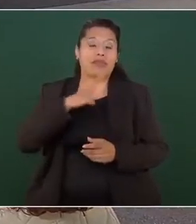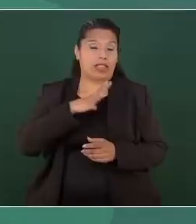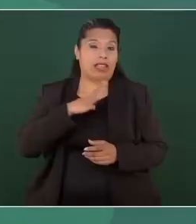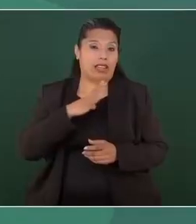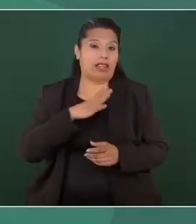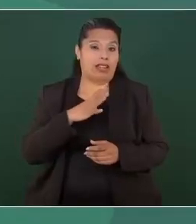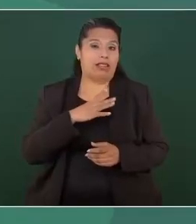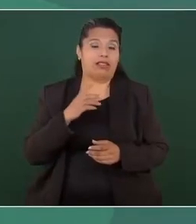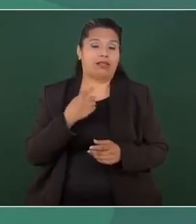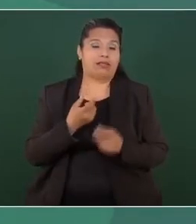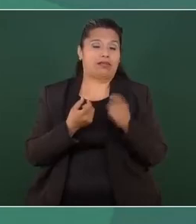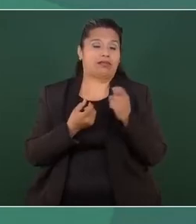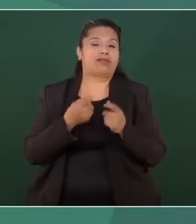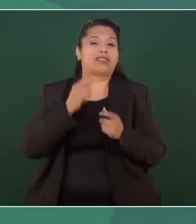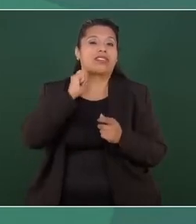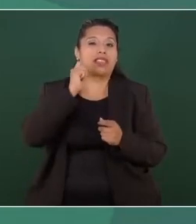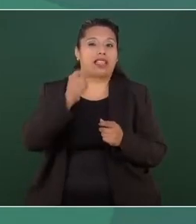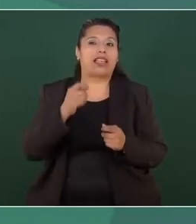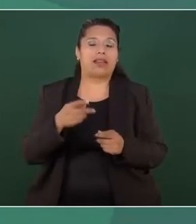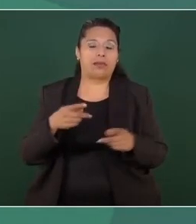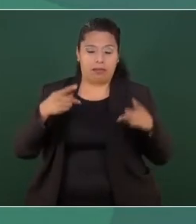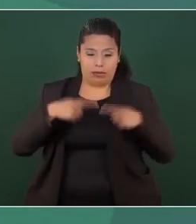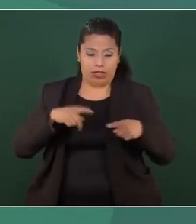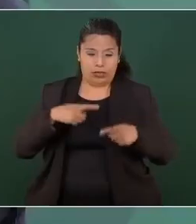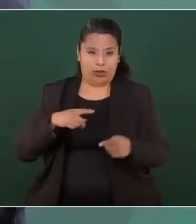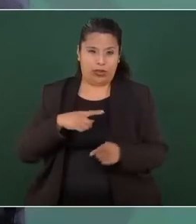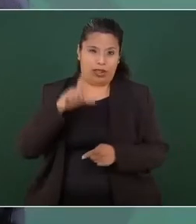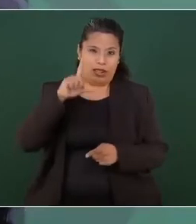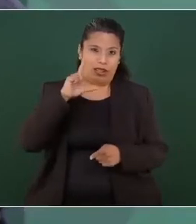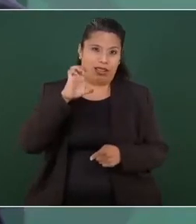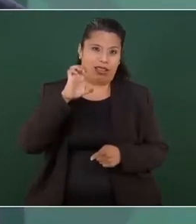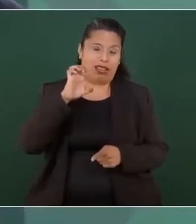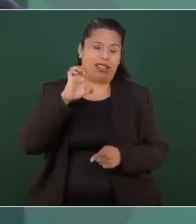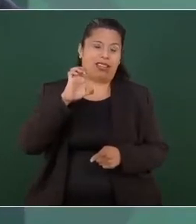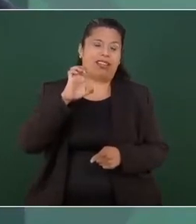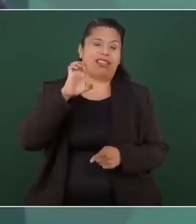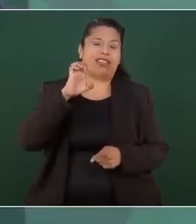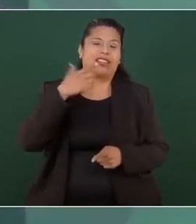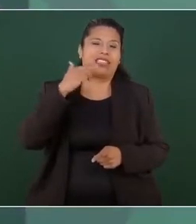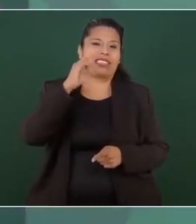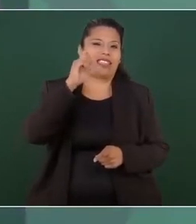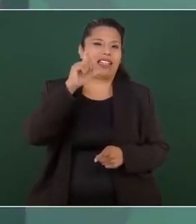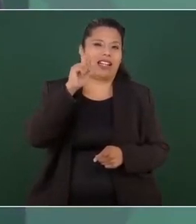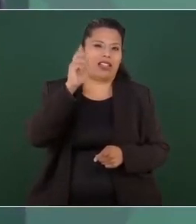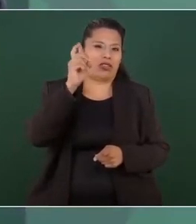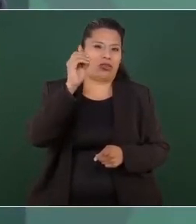que se oponen a que la Guardia Nacional